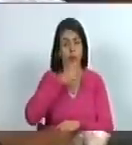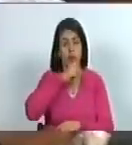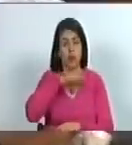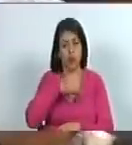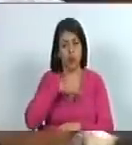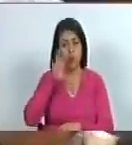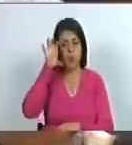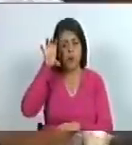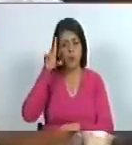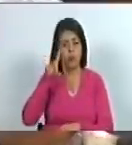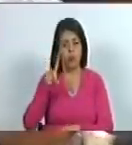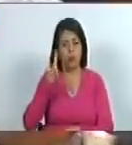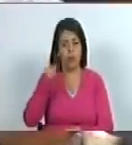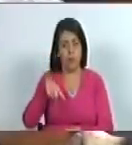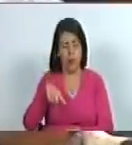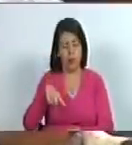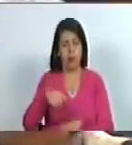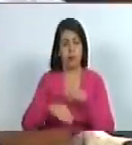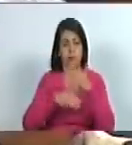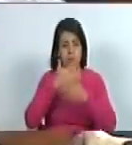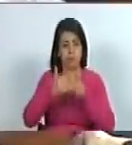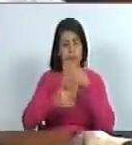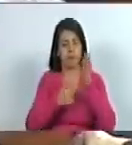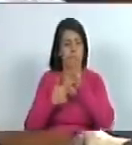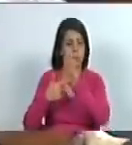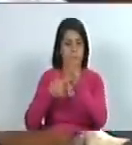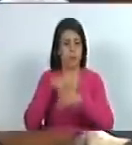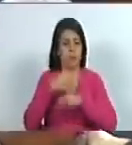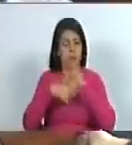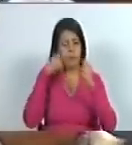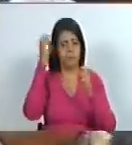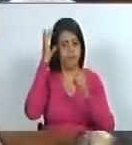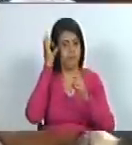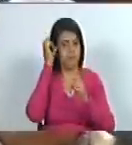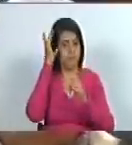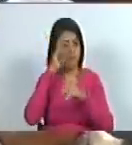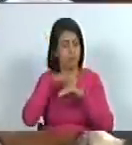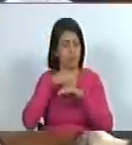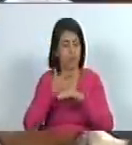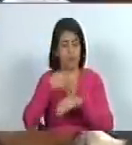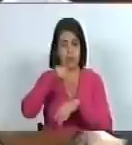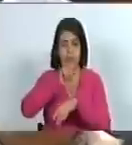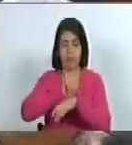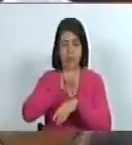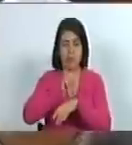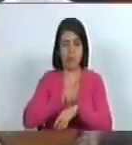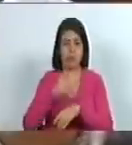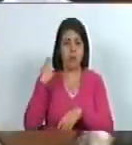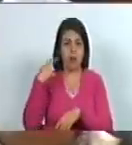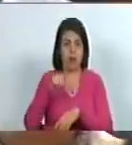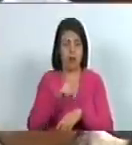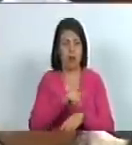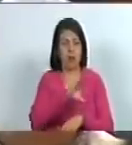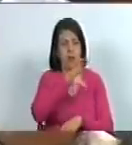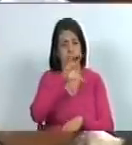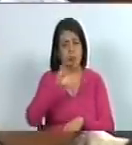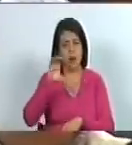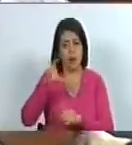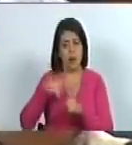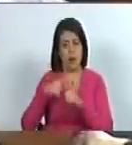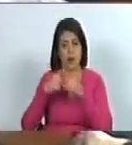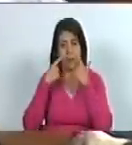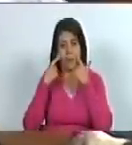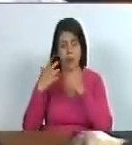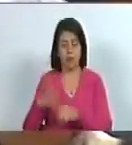patria sino que dejan evidencia a los poderes creadores únicos que tenemos Caribe y nuestro